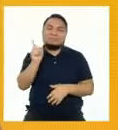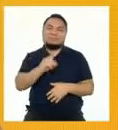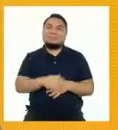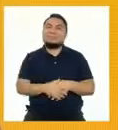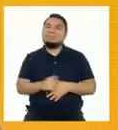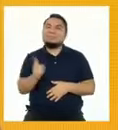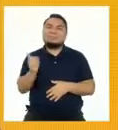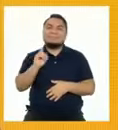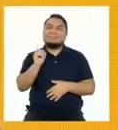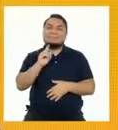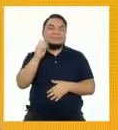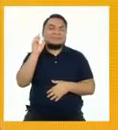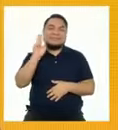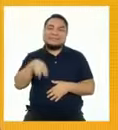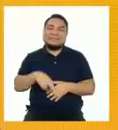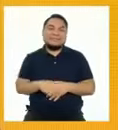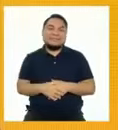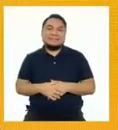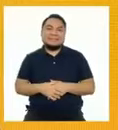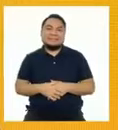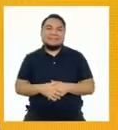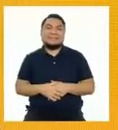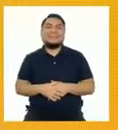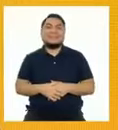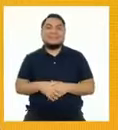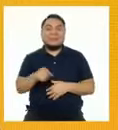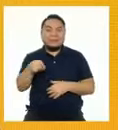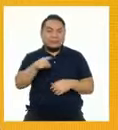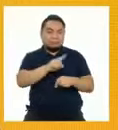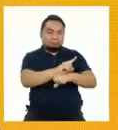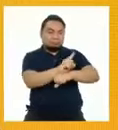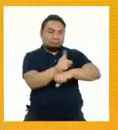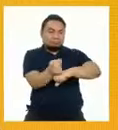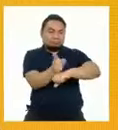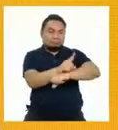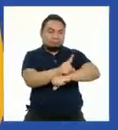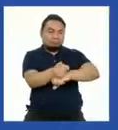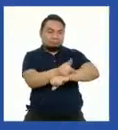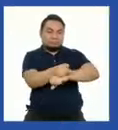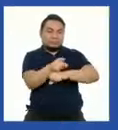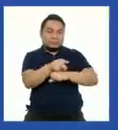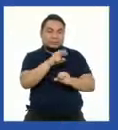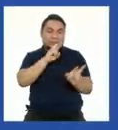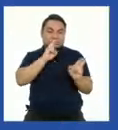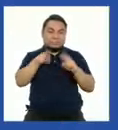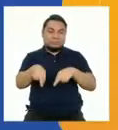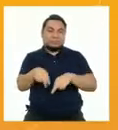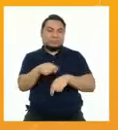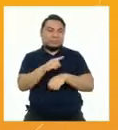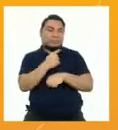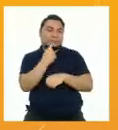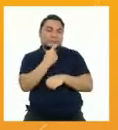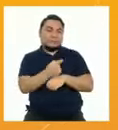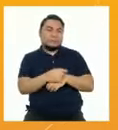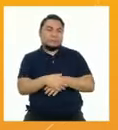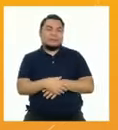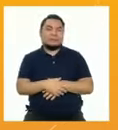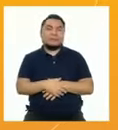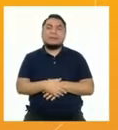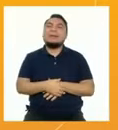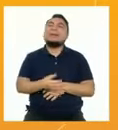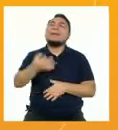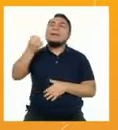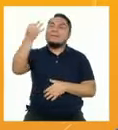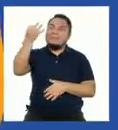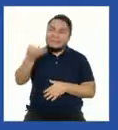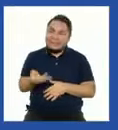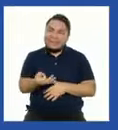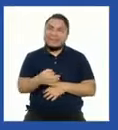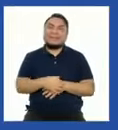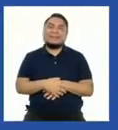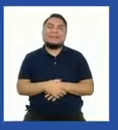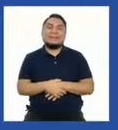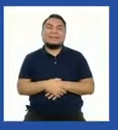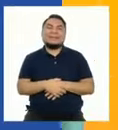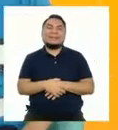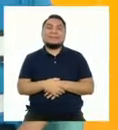eso no es cierto. El polígrafo dice que esta respuesta es... ¡Verdad!